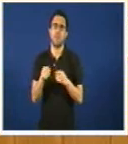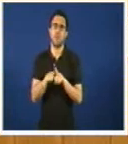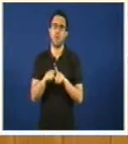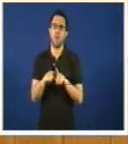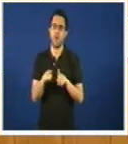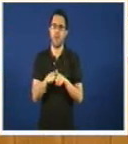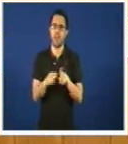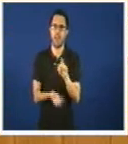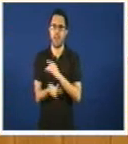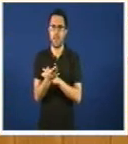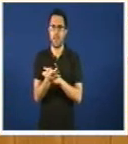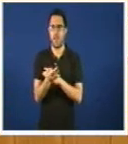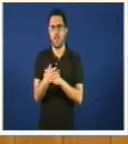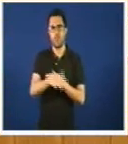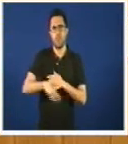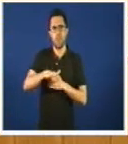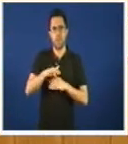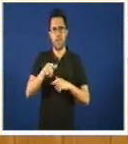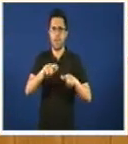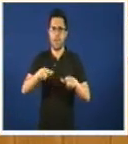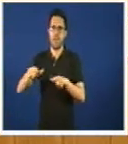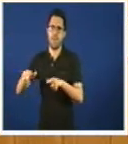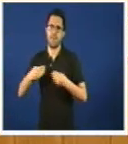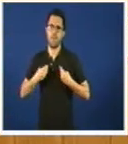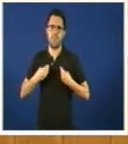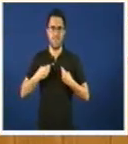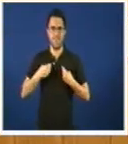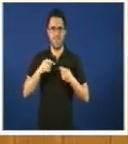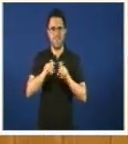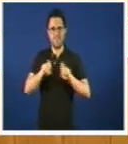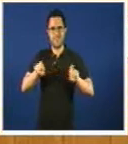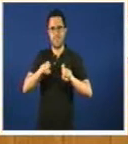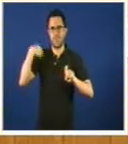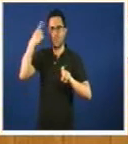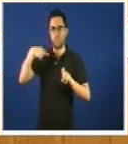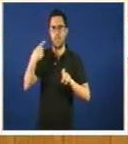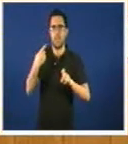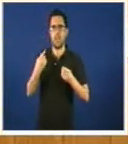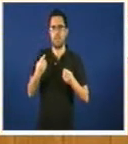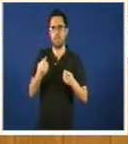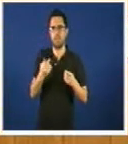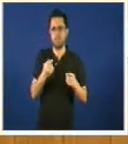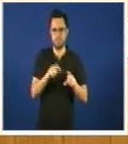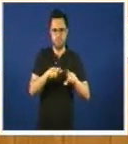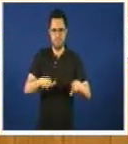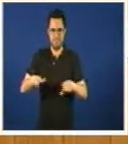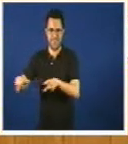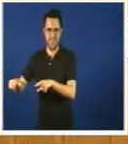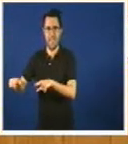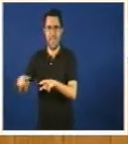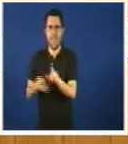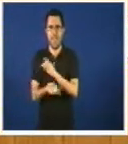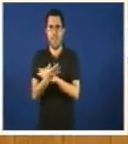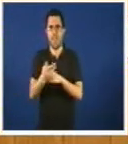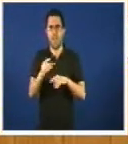para iso non facía falta un edificio destas características un viveiro de empresas nun momento en que están pechando as empresas